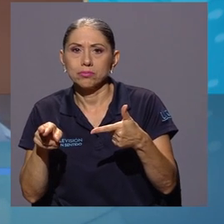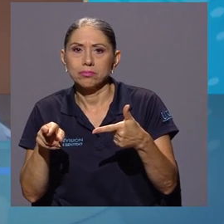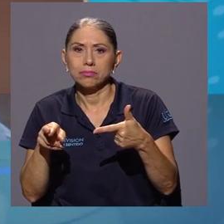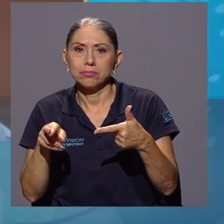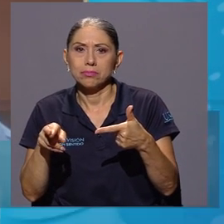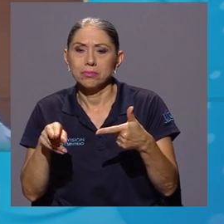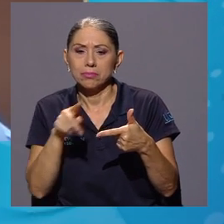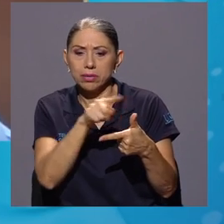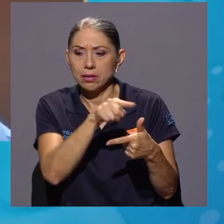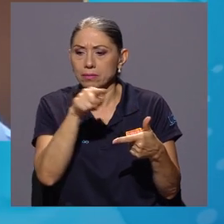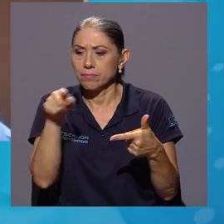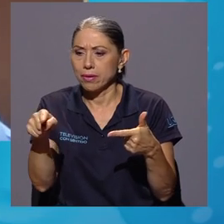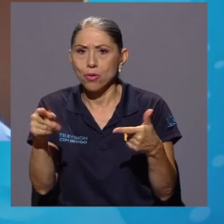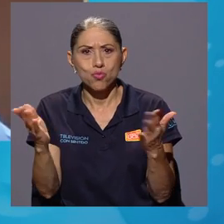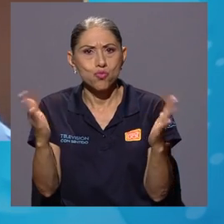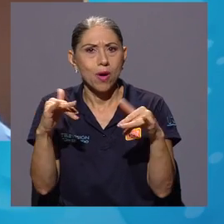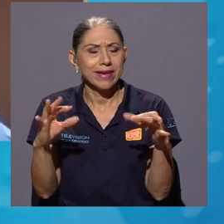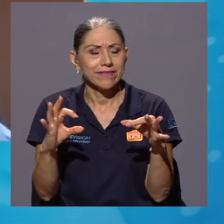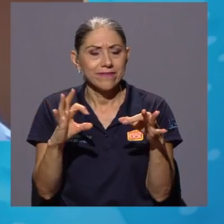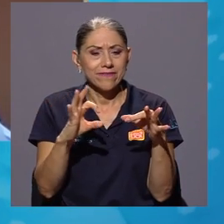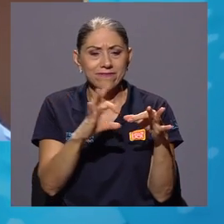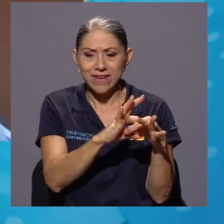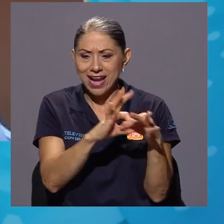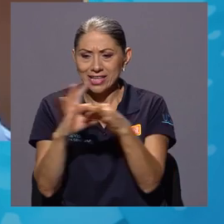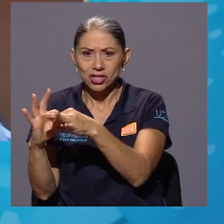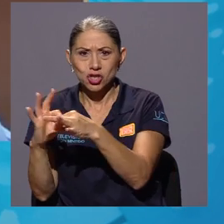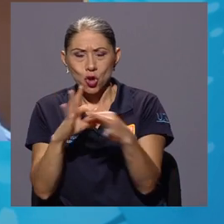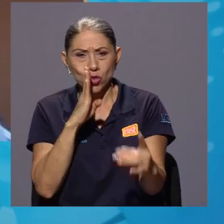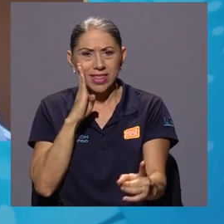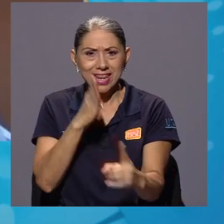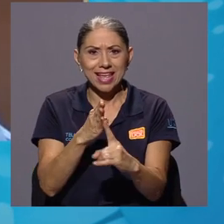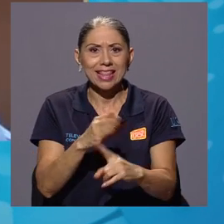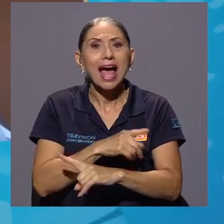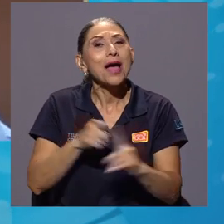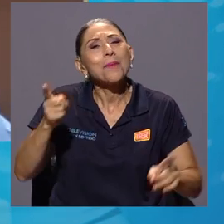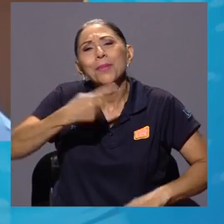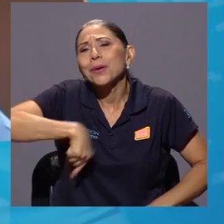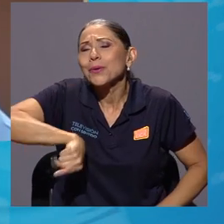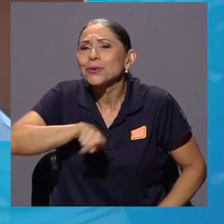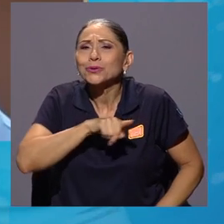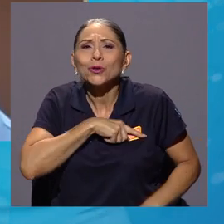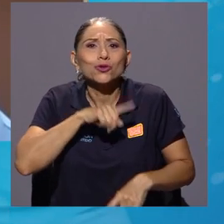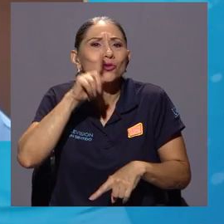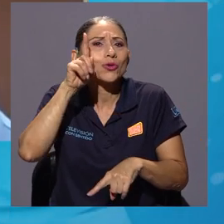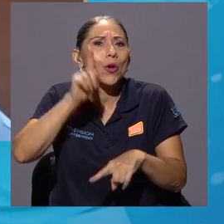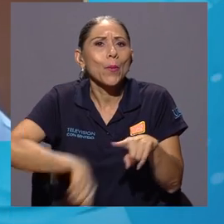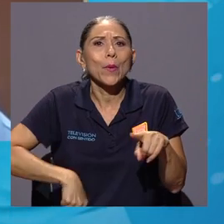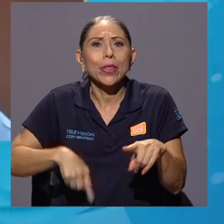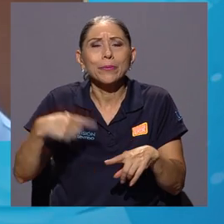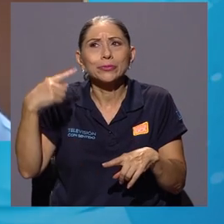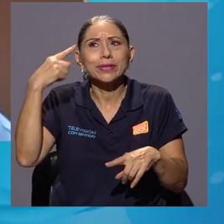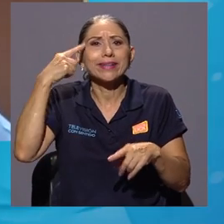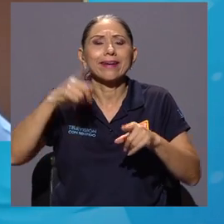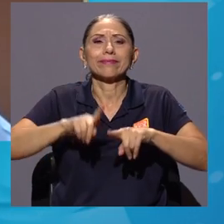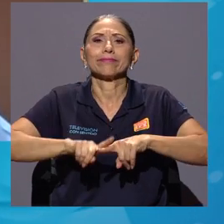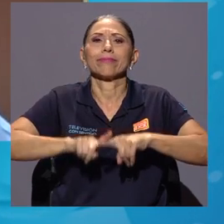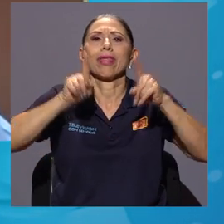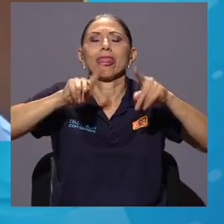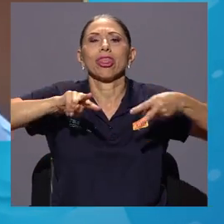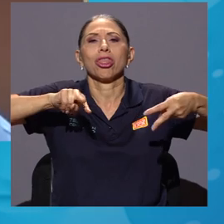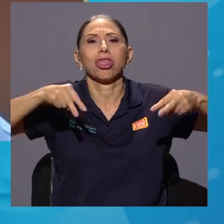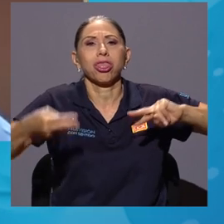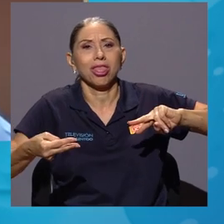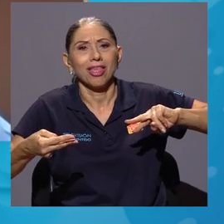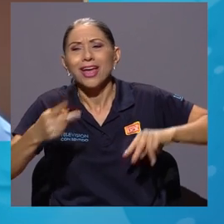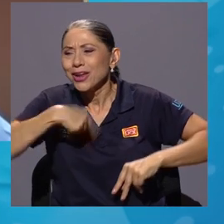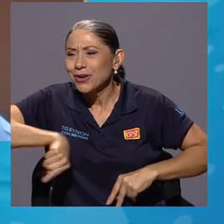directa. Tampoco nosotros podemos irnos al extremo, que es muy natural para nosotros como seres humanos,